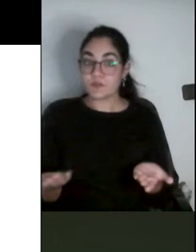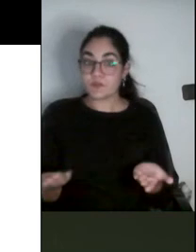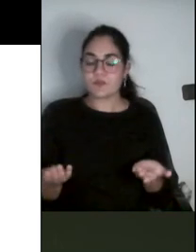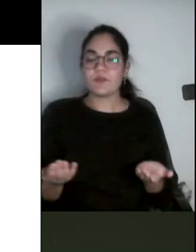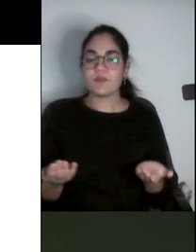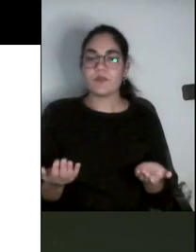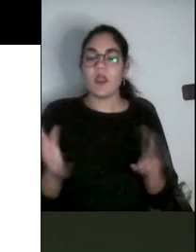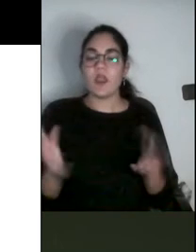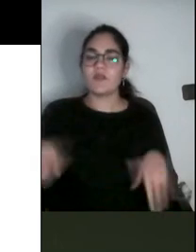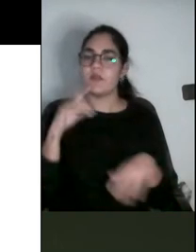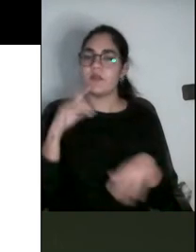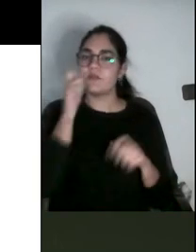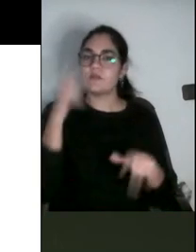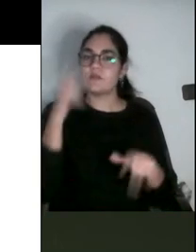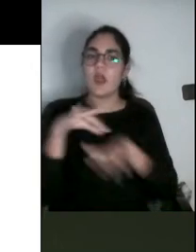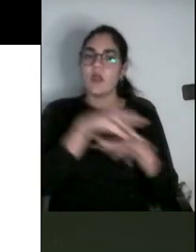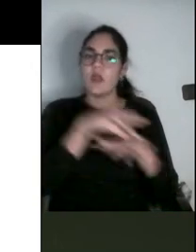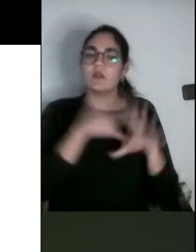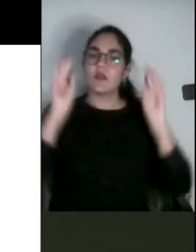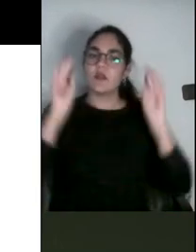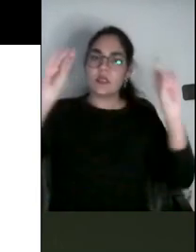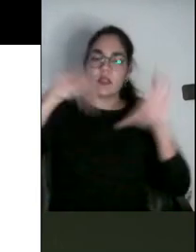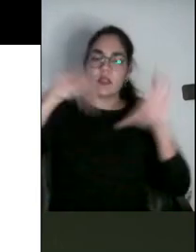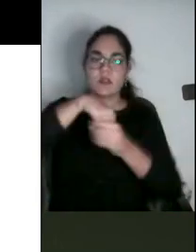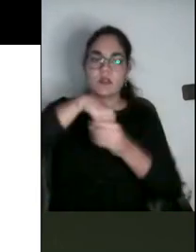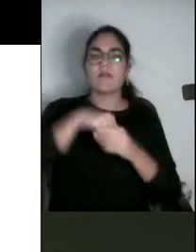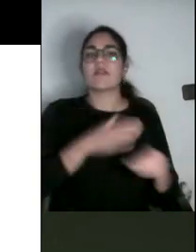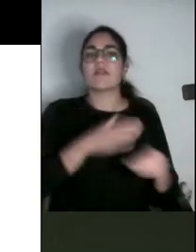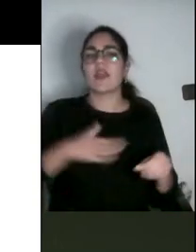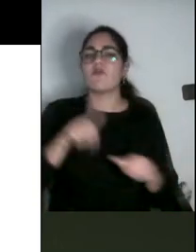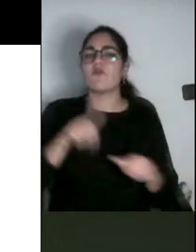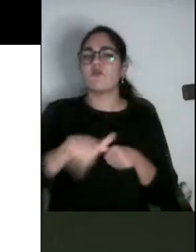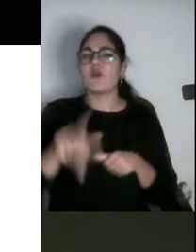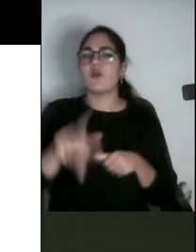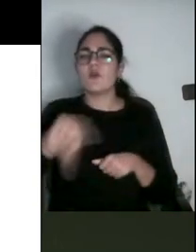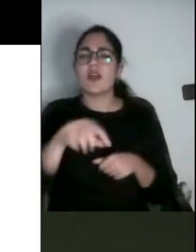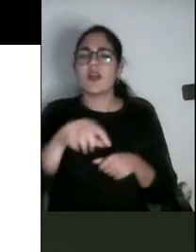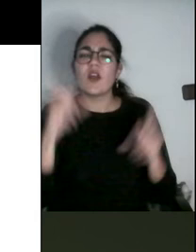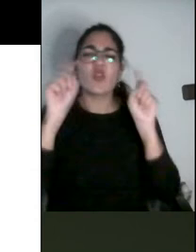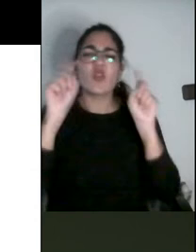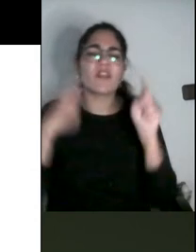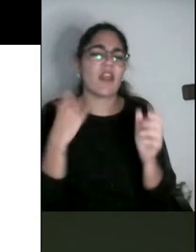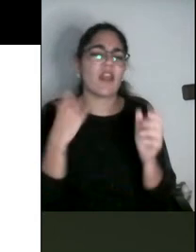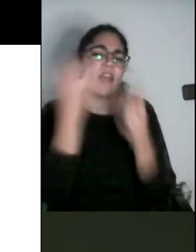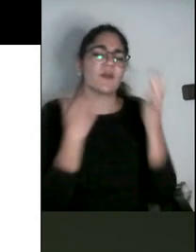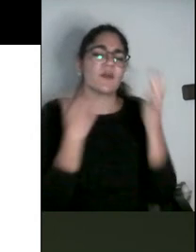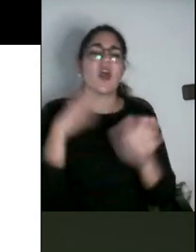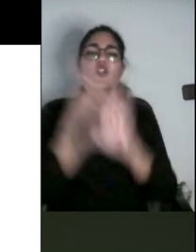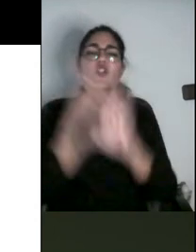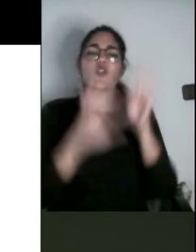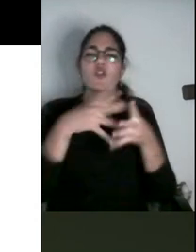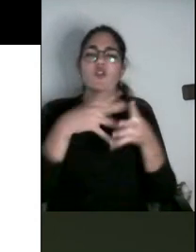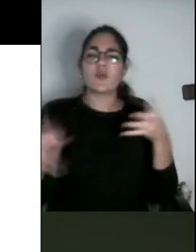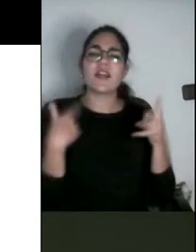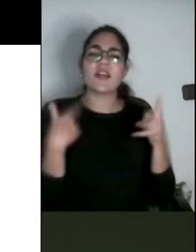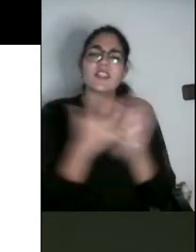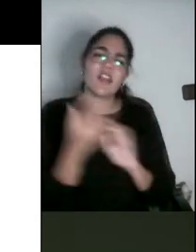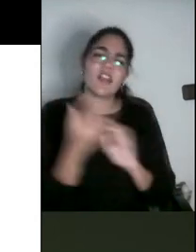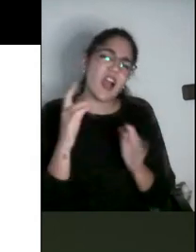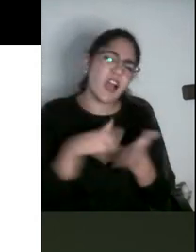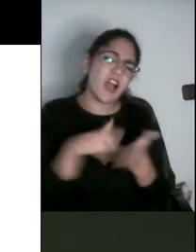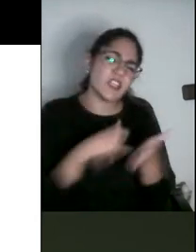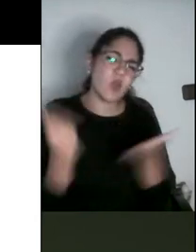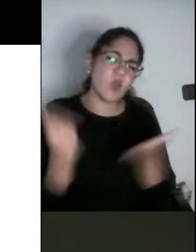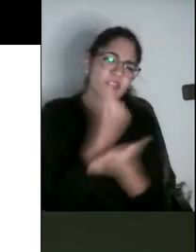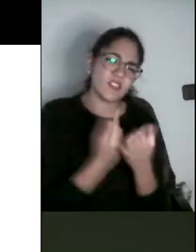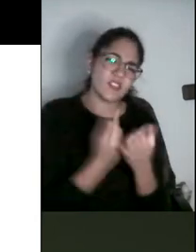aspectos que se iban a contemplar en esta rúbrica es lo que tenía que ver con el diseño de las asignaturas. Esto es qué pasa en el ámbito